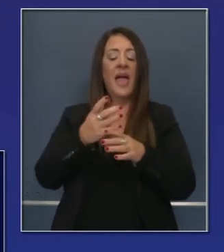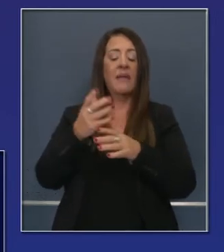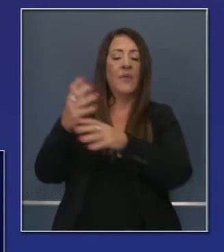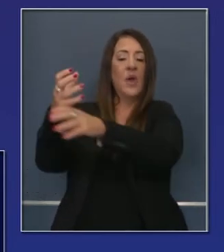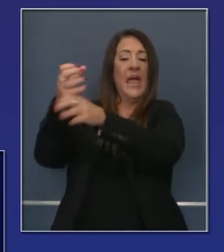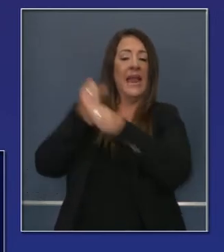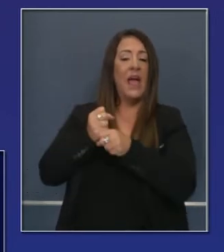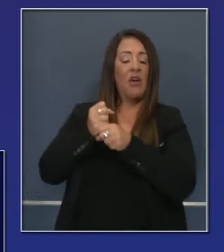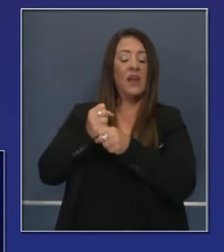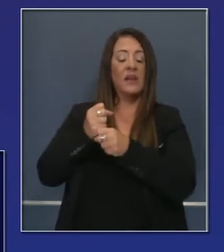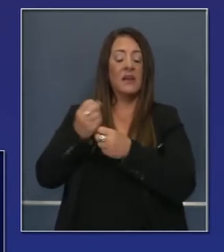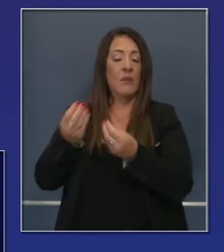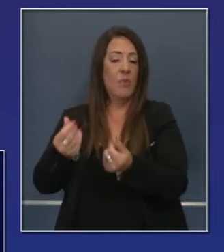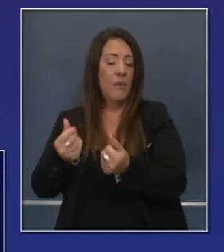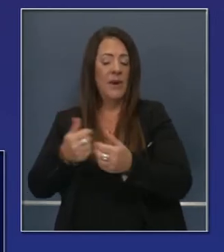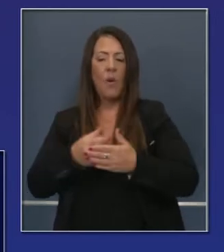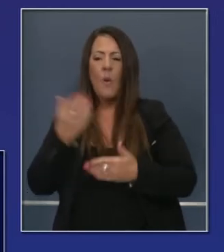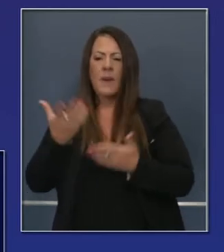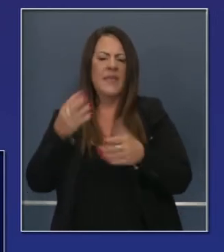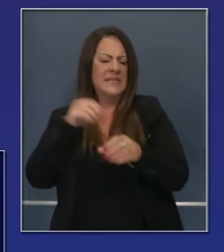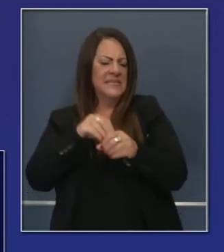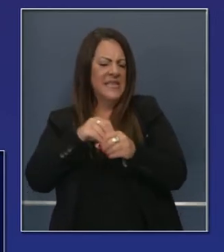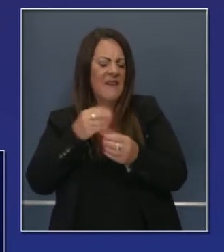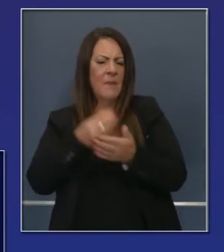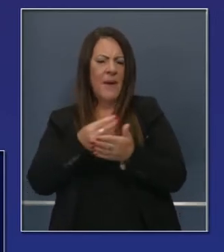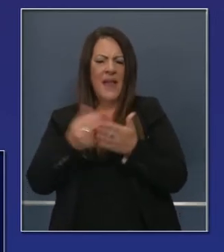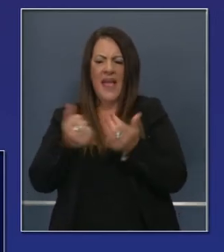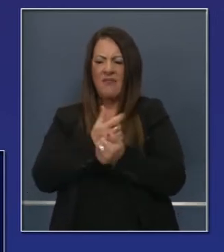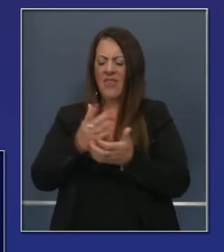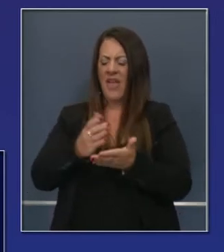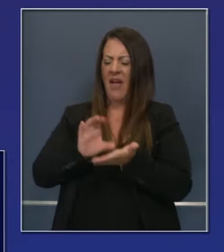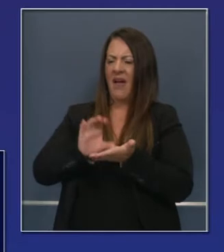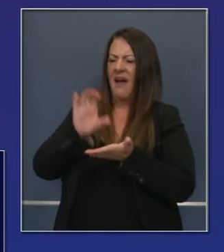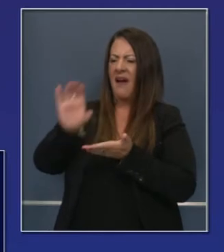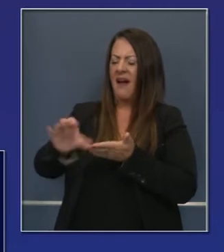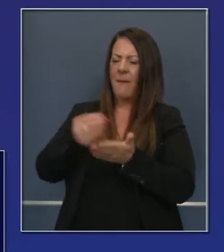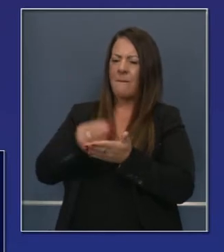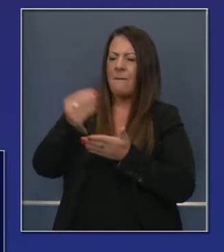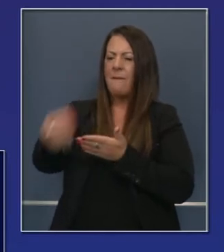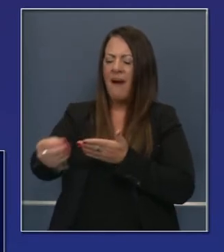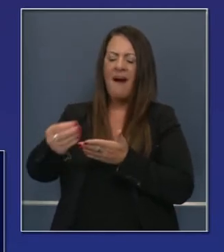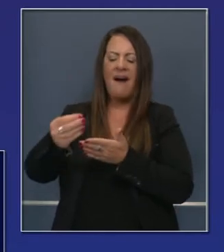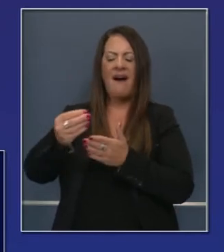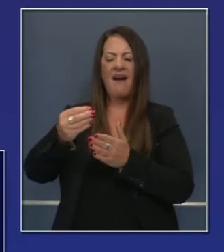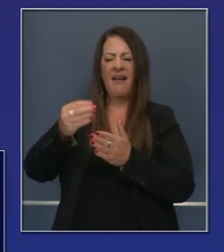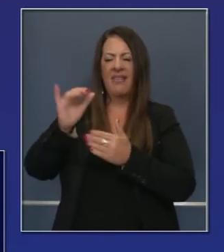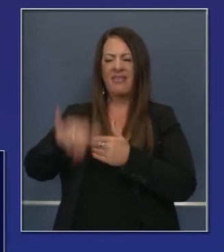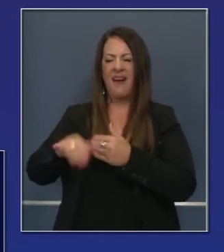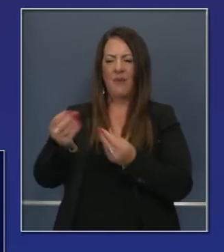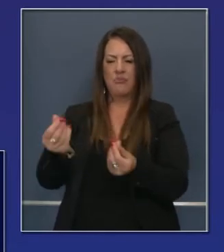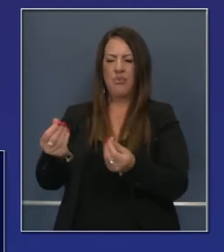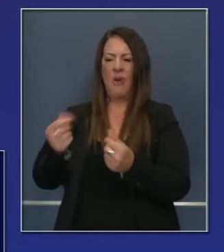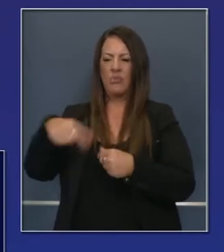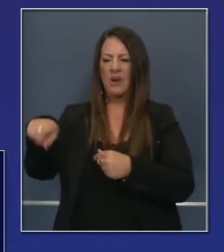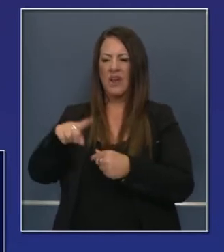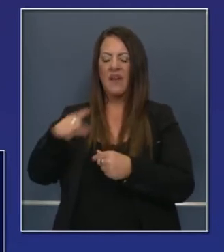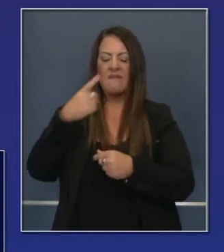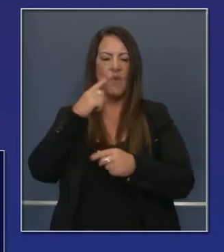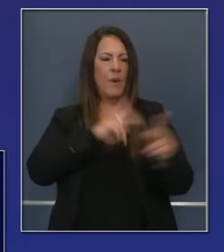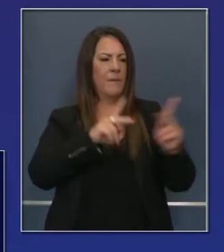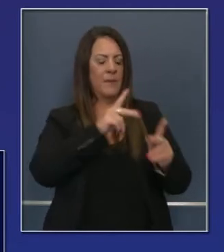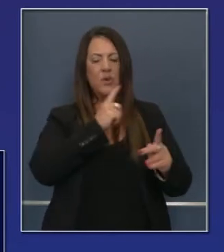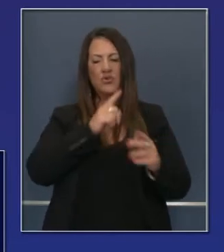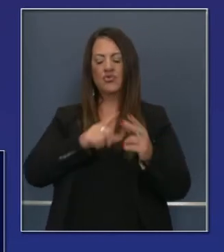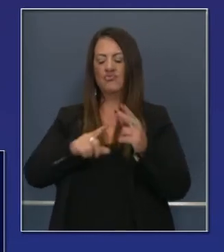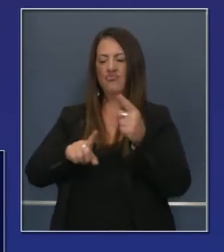propiedad o han ahorrado dinero y pusieron todos sus ahorros en unas cuantas unidades de alquiler y